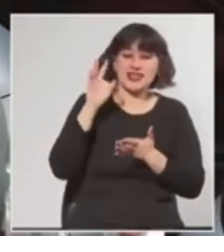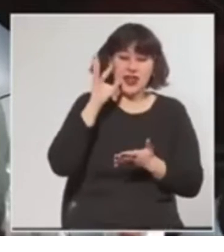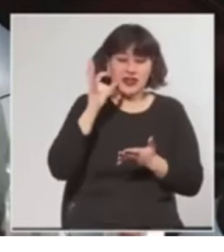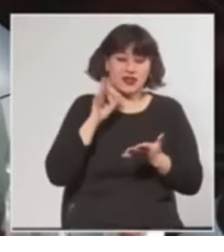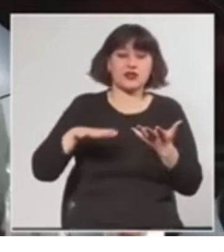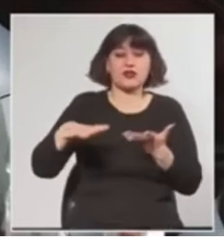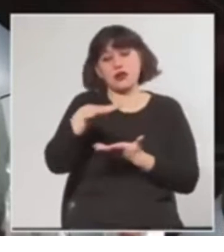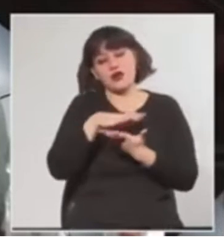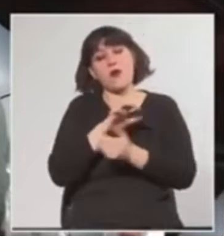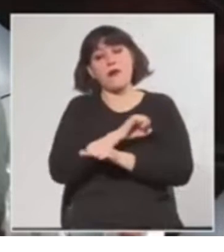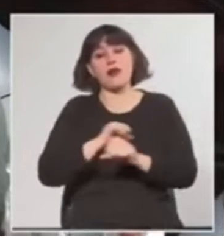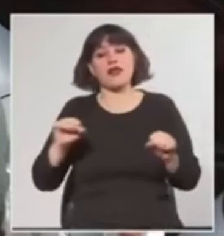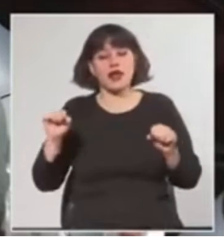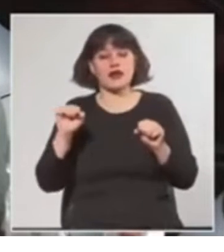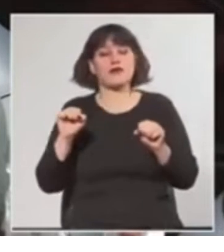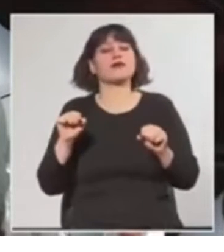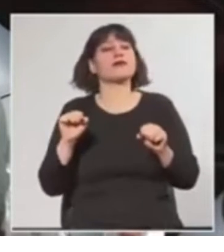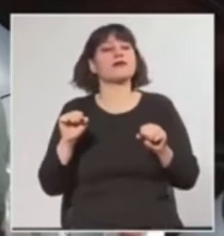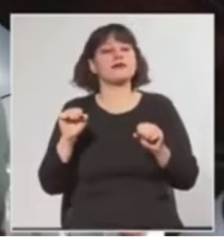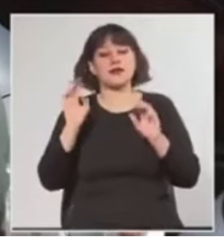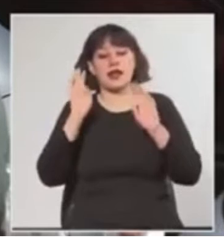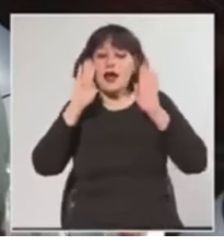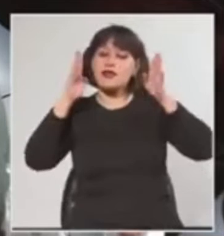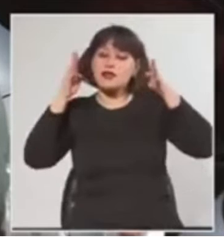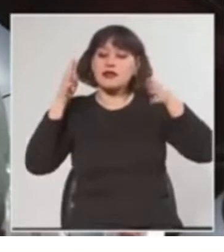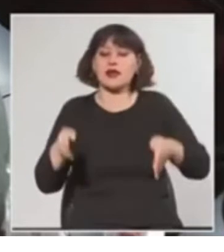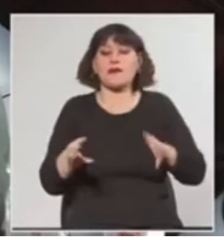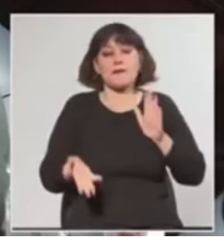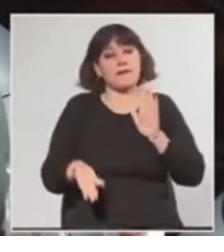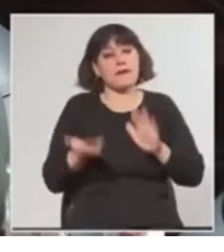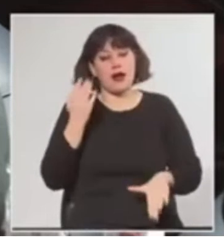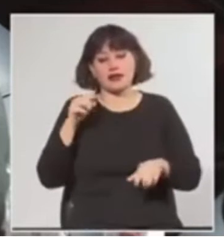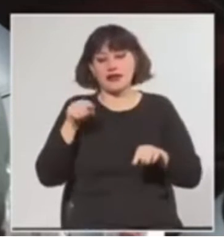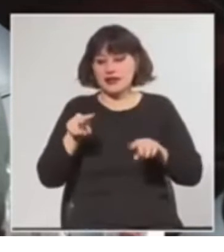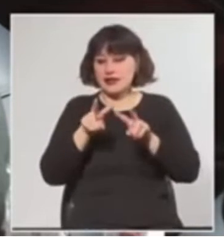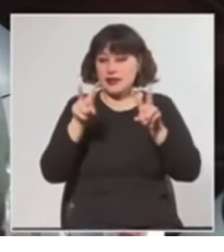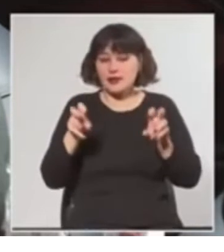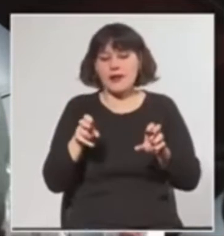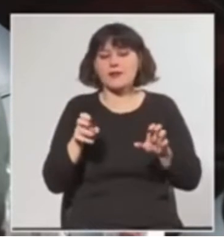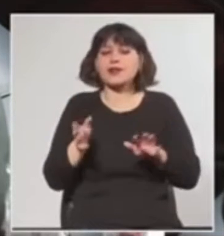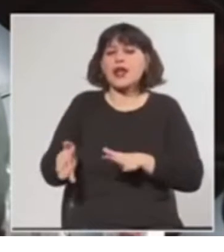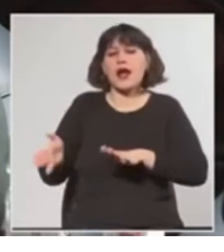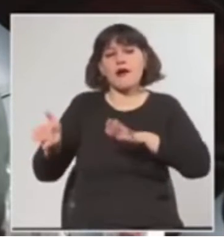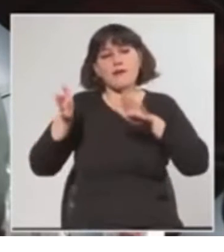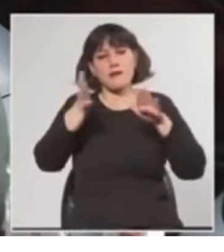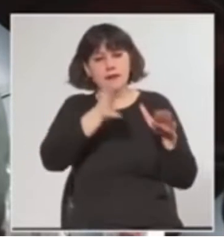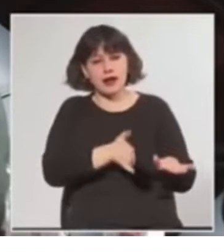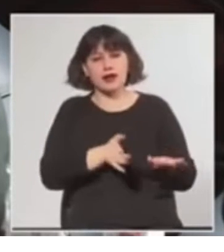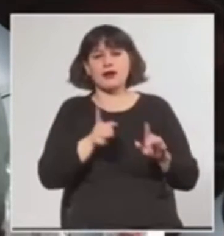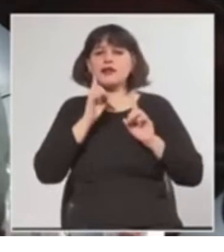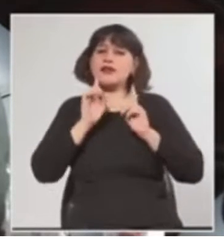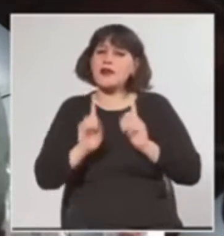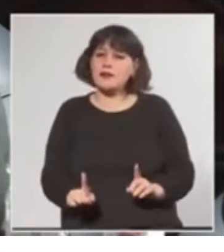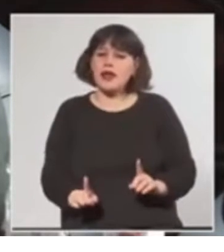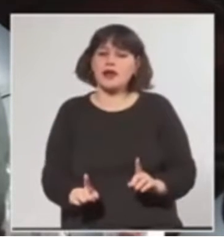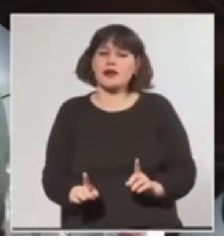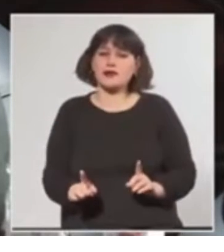poder atender con mayor celeridad esta situación. Y por otro lado, también